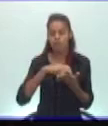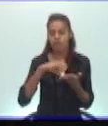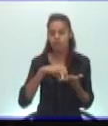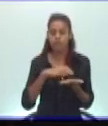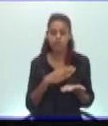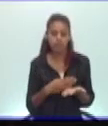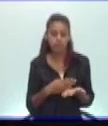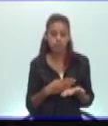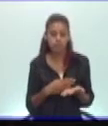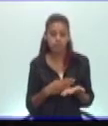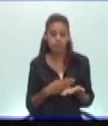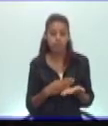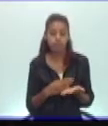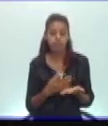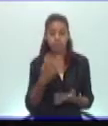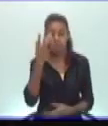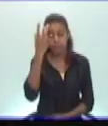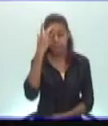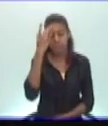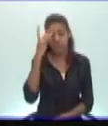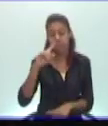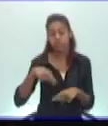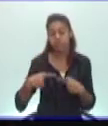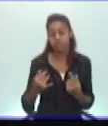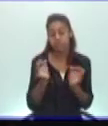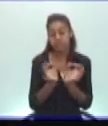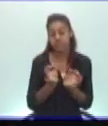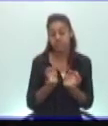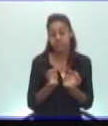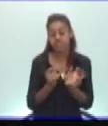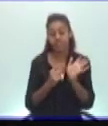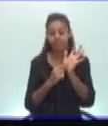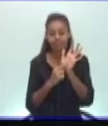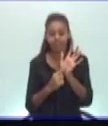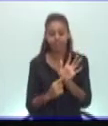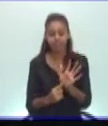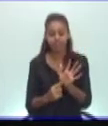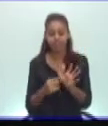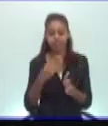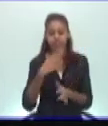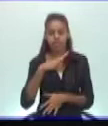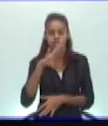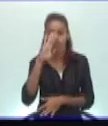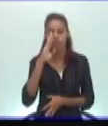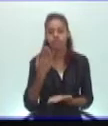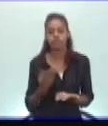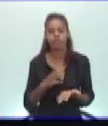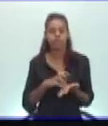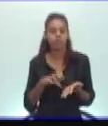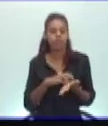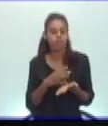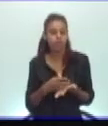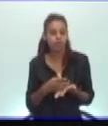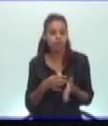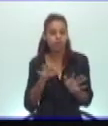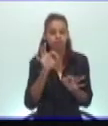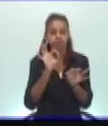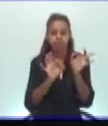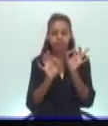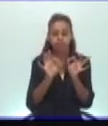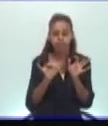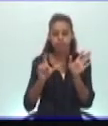es penoso que existan estas cosas, pero existen. Debemos reflejarlas y buscar qué elementos, qué leyes